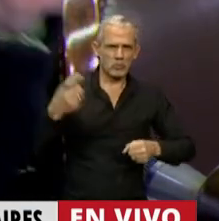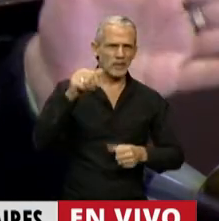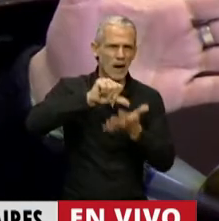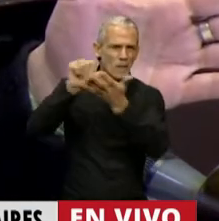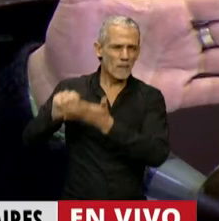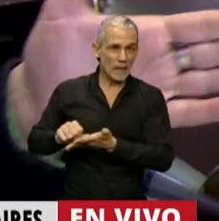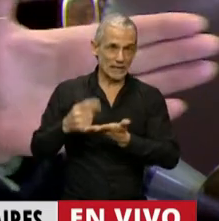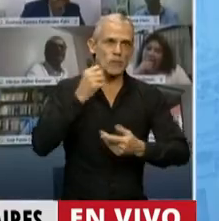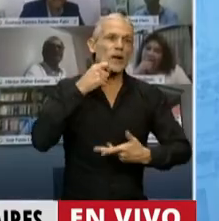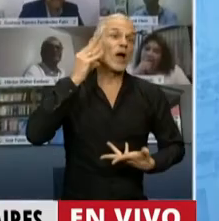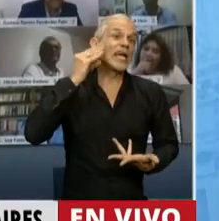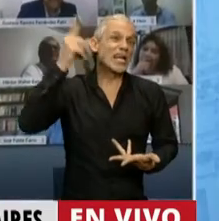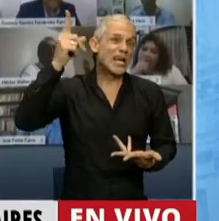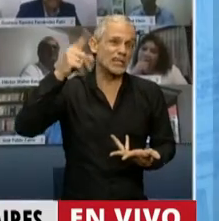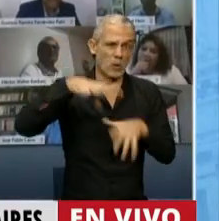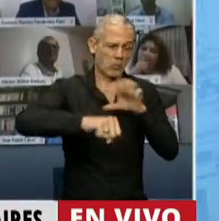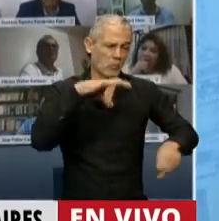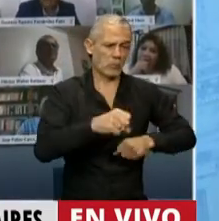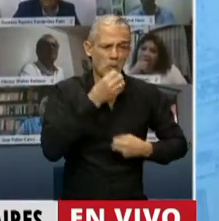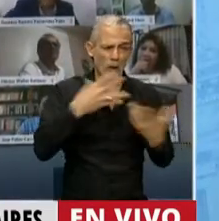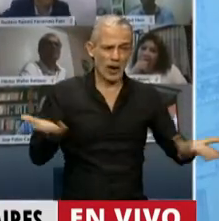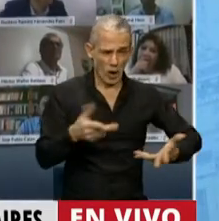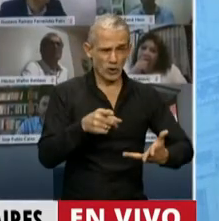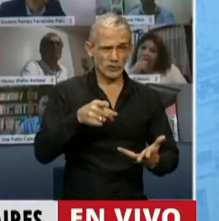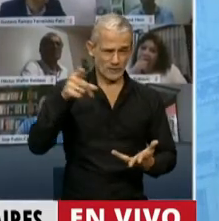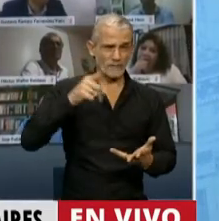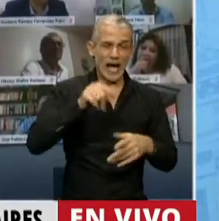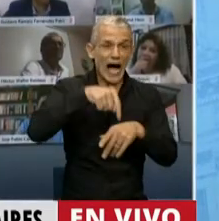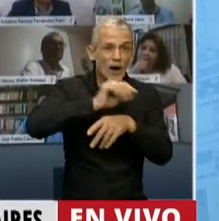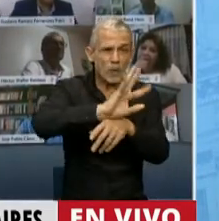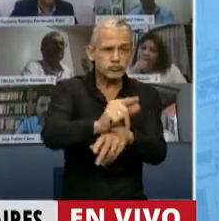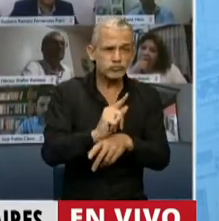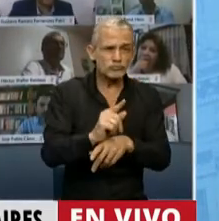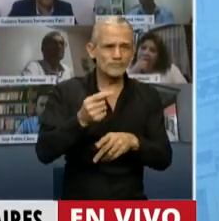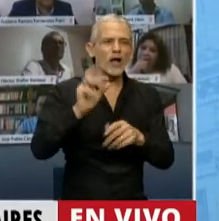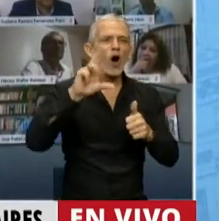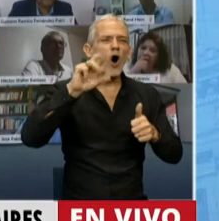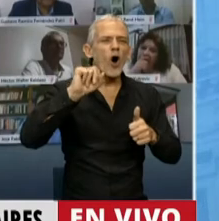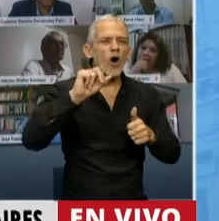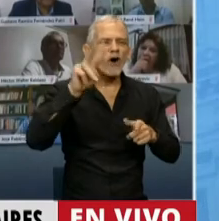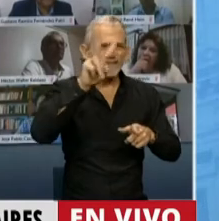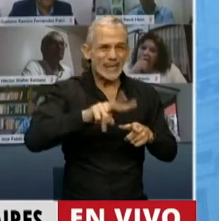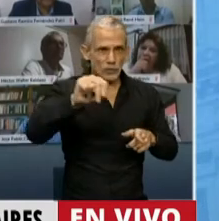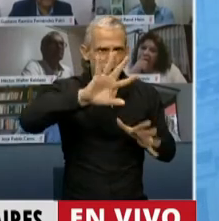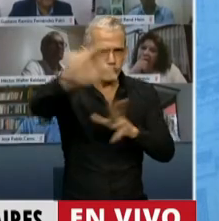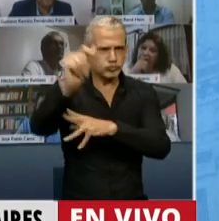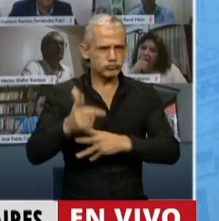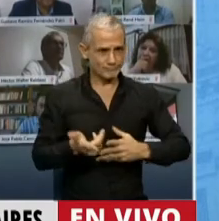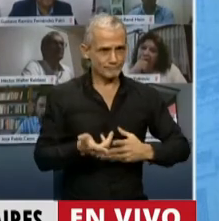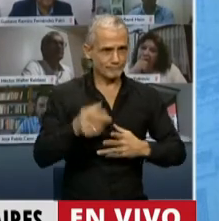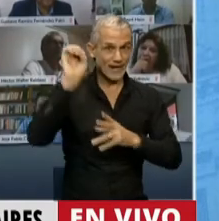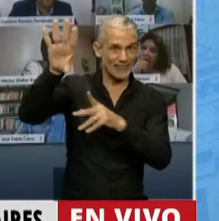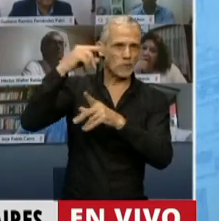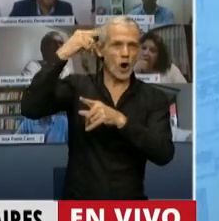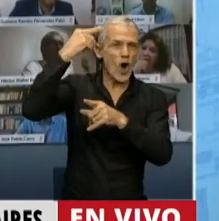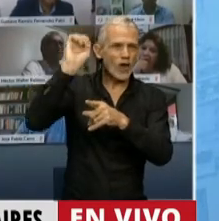especialmente el imperialismo inglés, que hace de todo. No solo se acaba de robar el oro de Venezuela depositado en